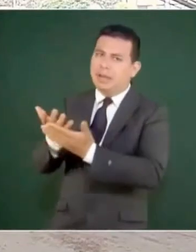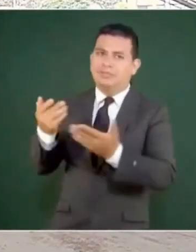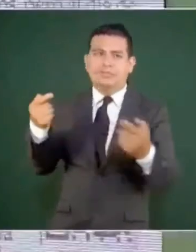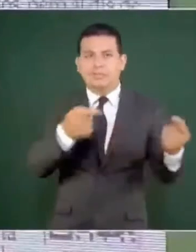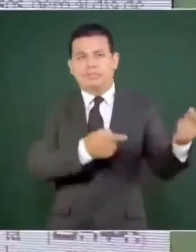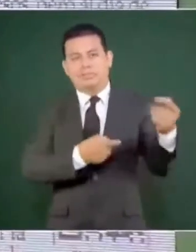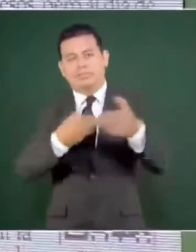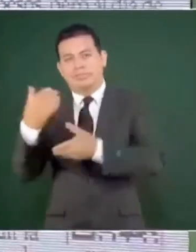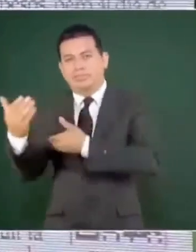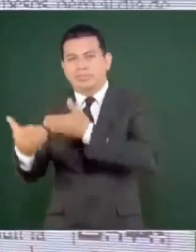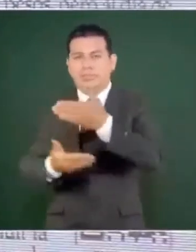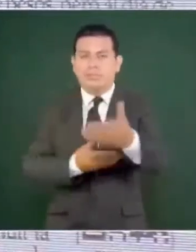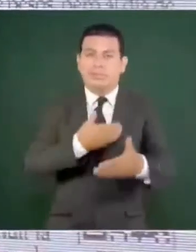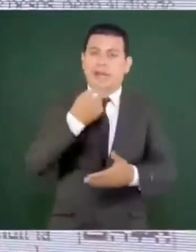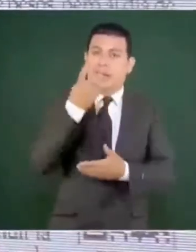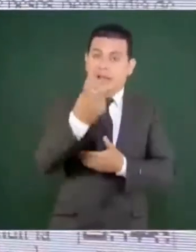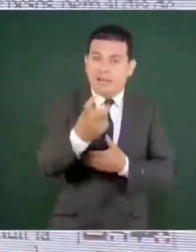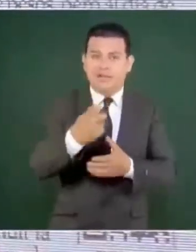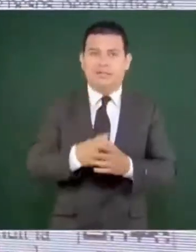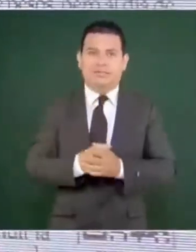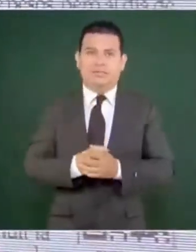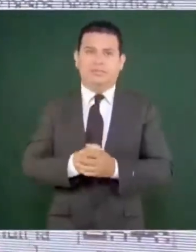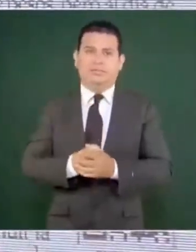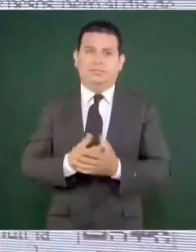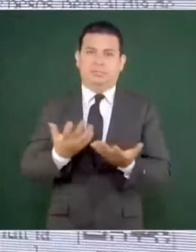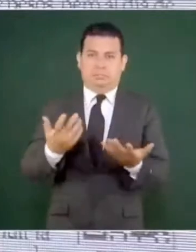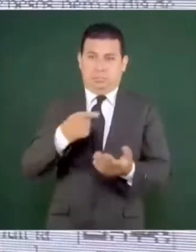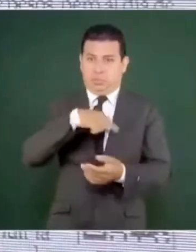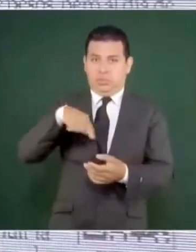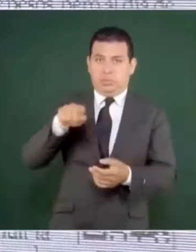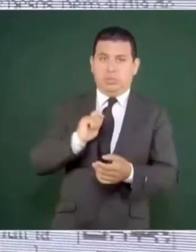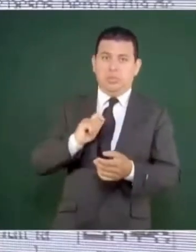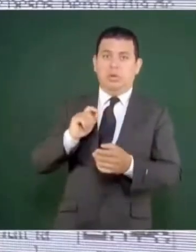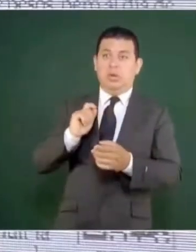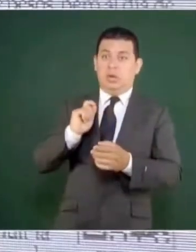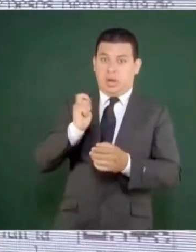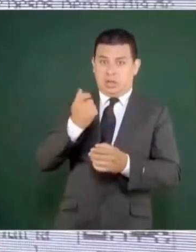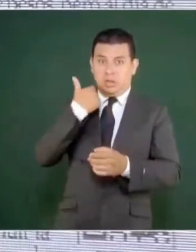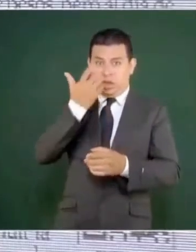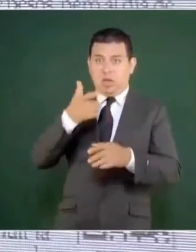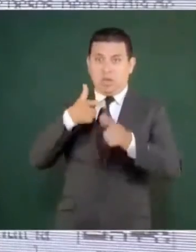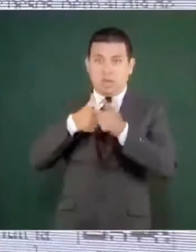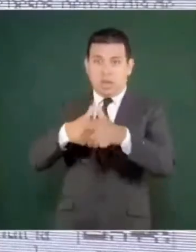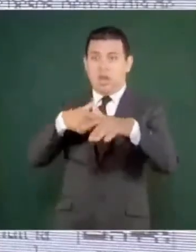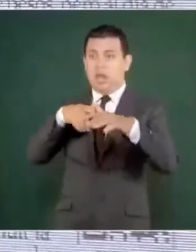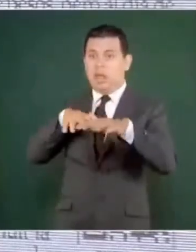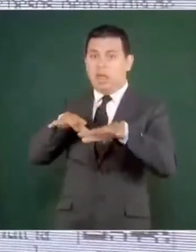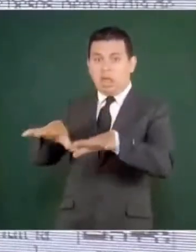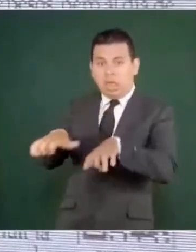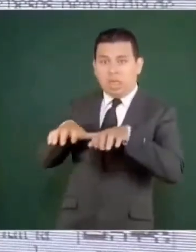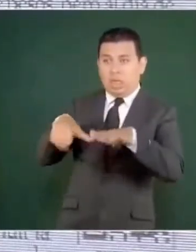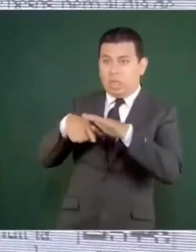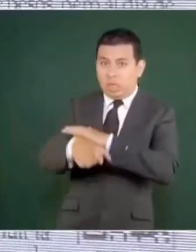porque nosotros no permitimos la corrupción de nadie,